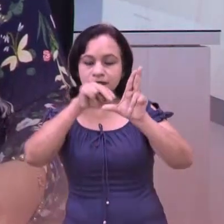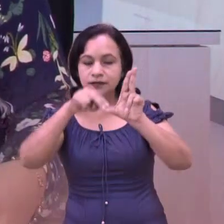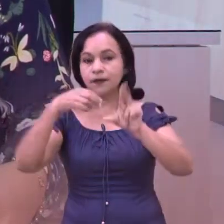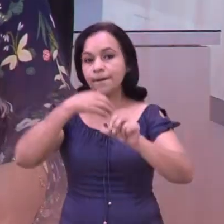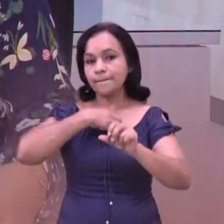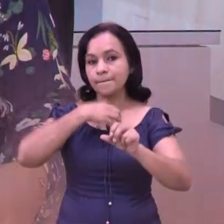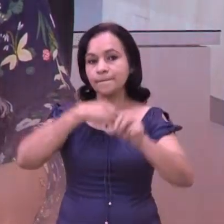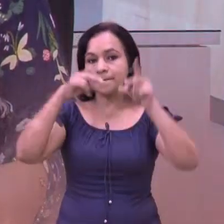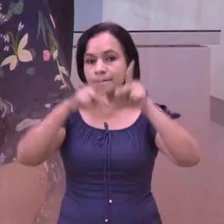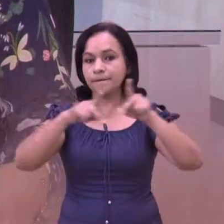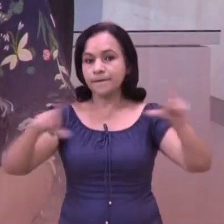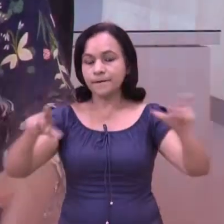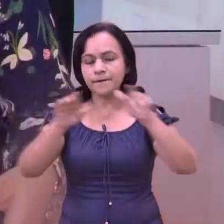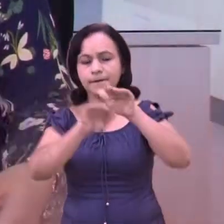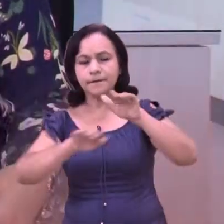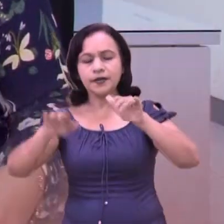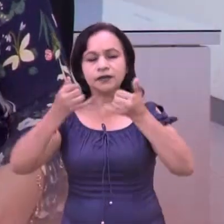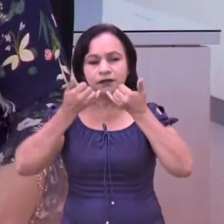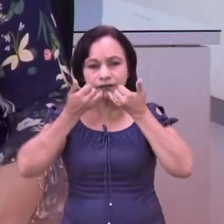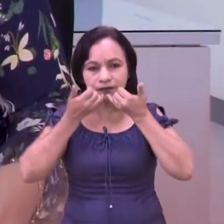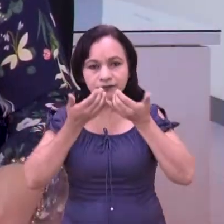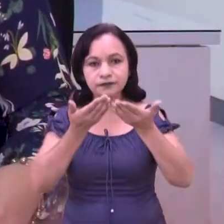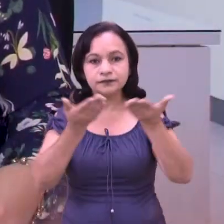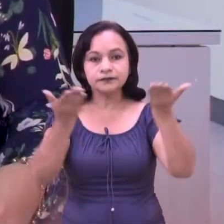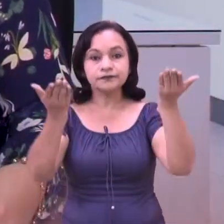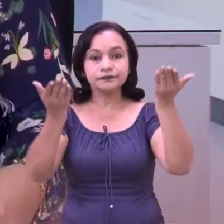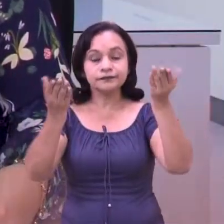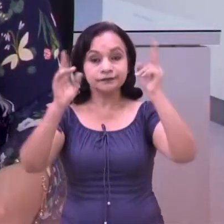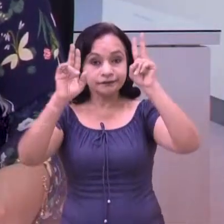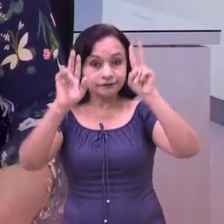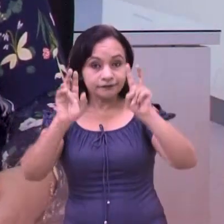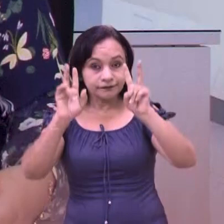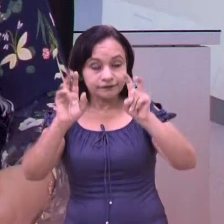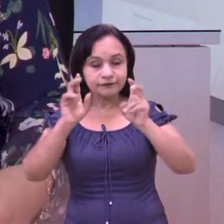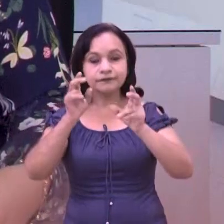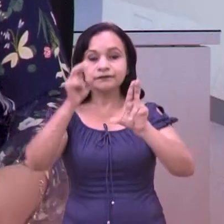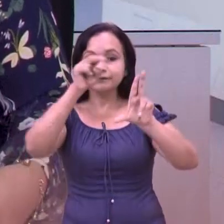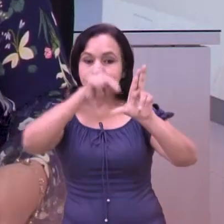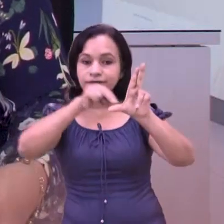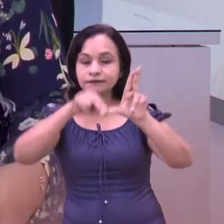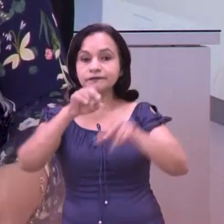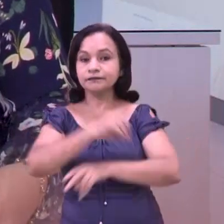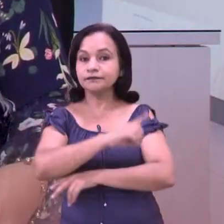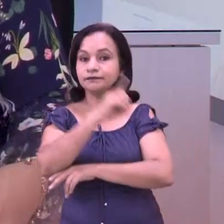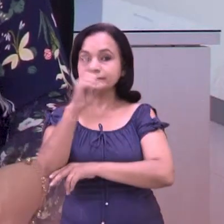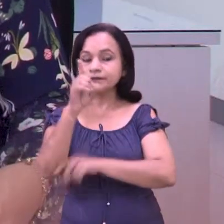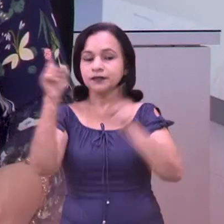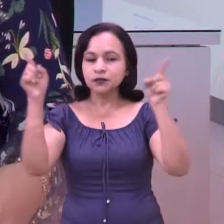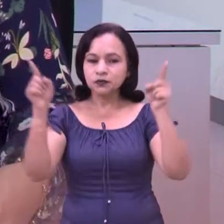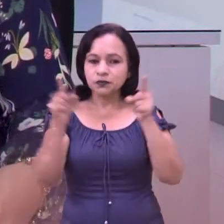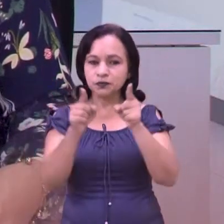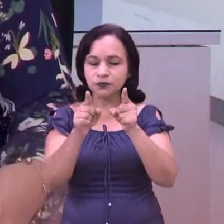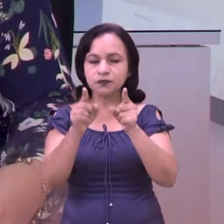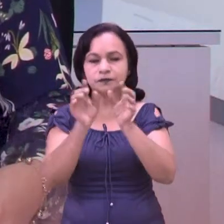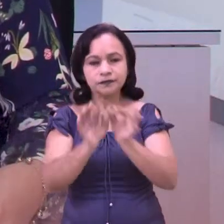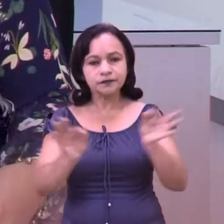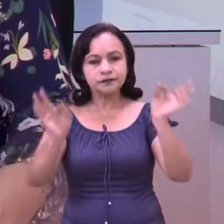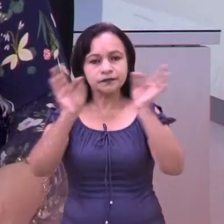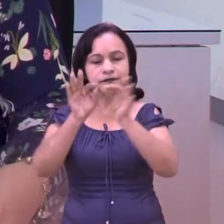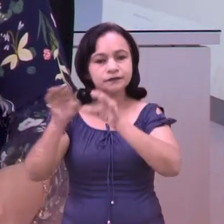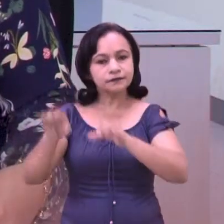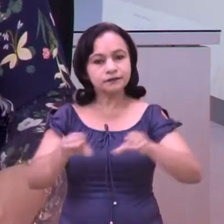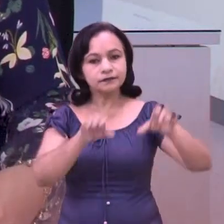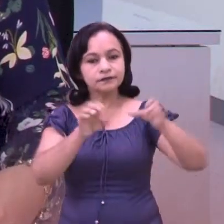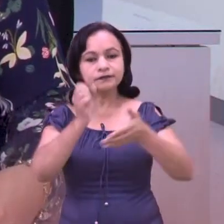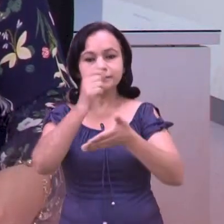de parte del SINAPREP. Pero antes de esta y mucha más información les dejamos con nuestro acostumbrado segmento SINAPREP al día con el